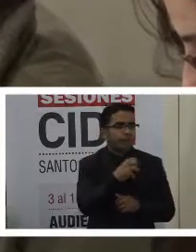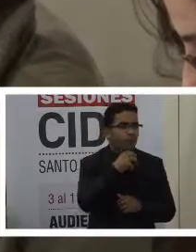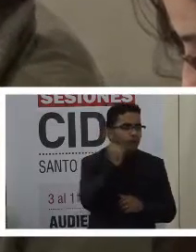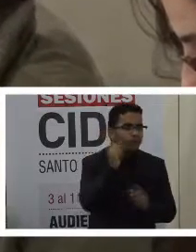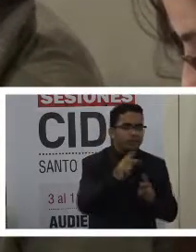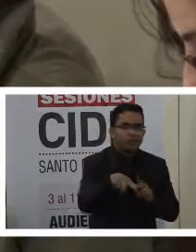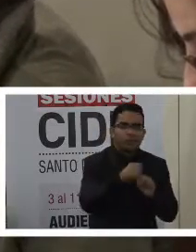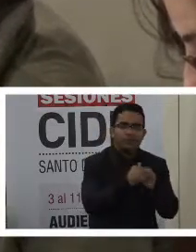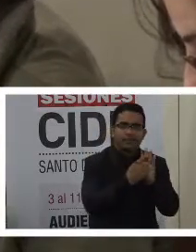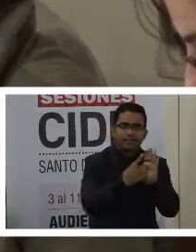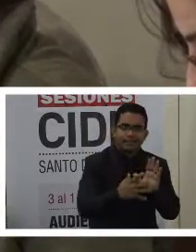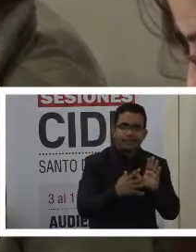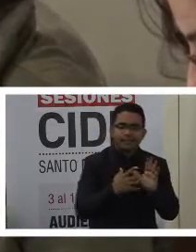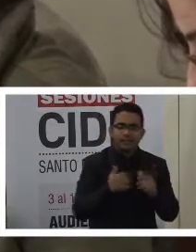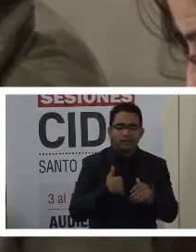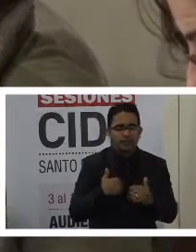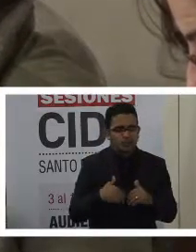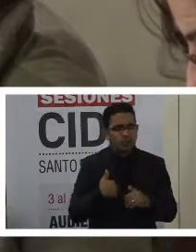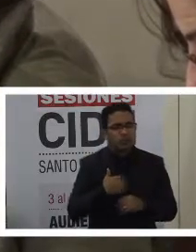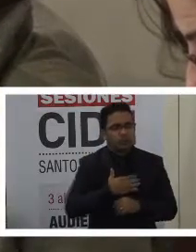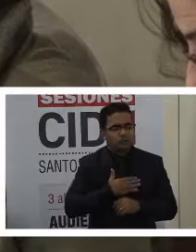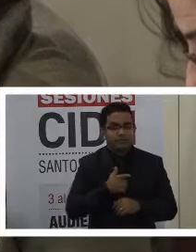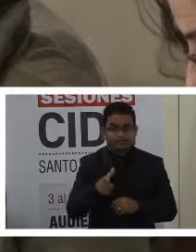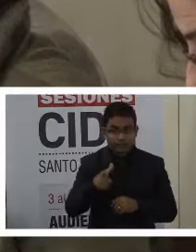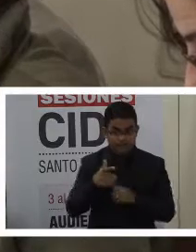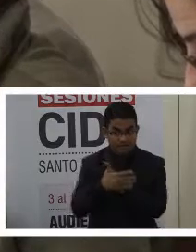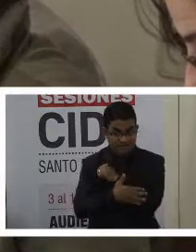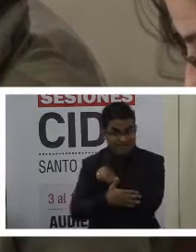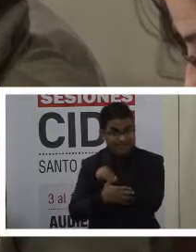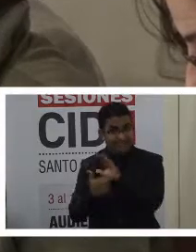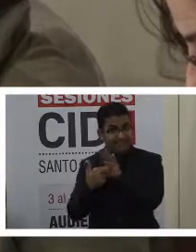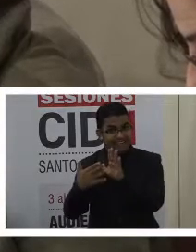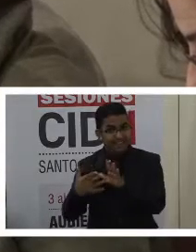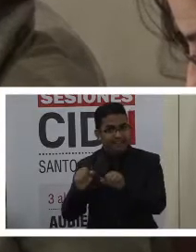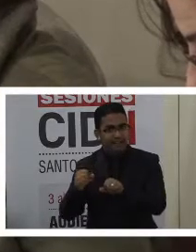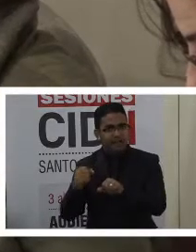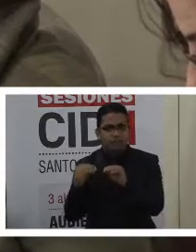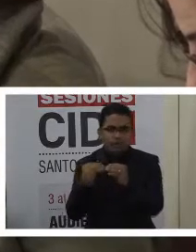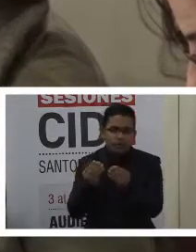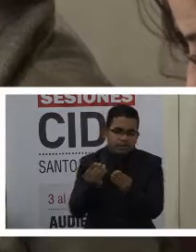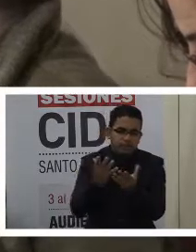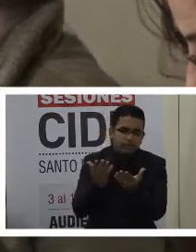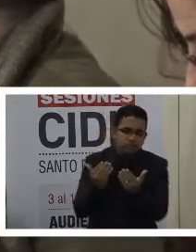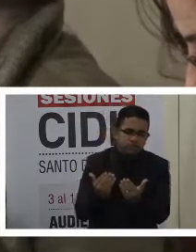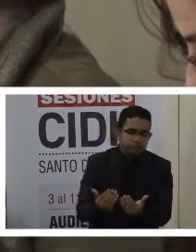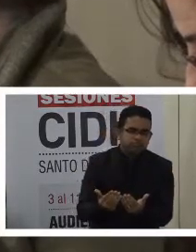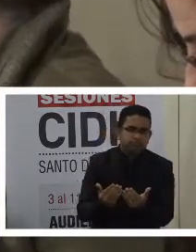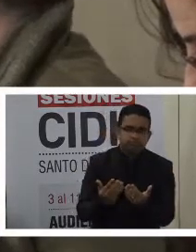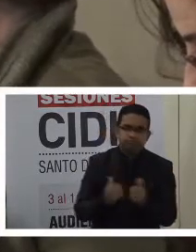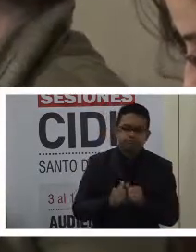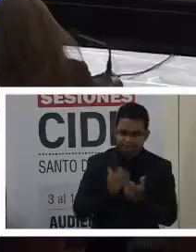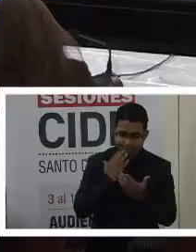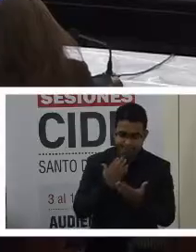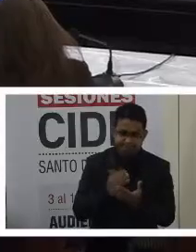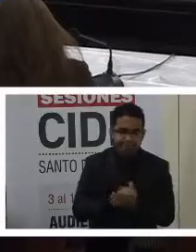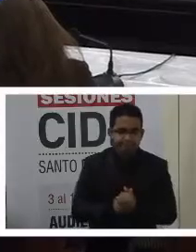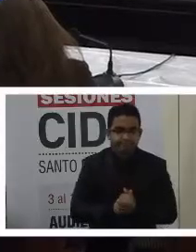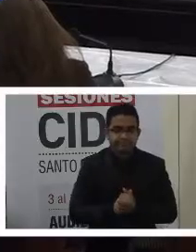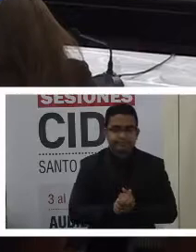discapacidad. Y me gustaría que tanto el Estado como la sociedad civil puedan traer más datos sobre la cuestión. Muchas gracias.